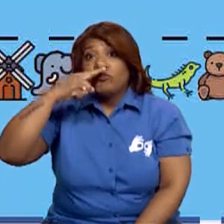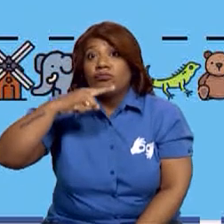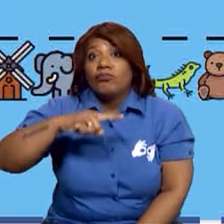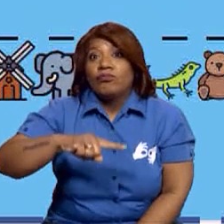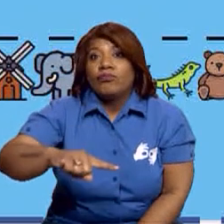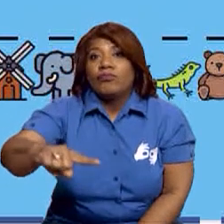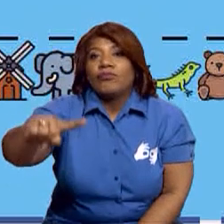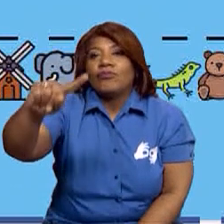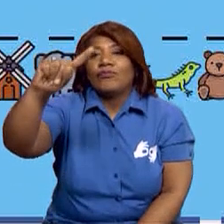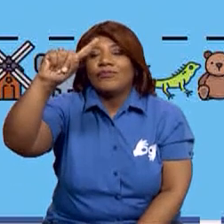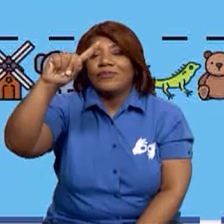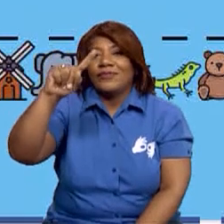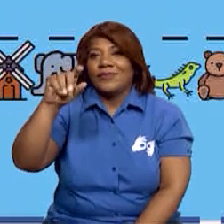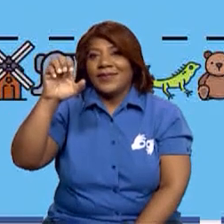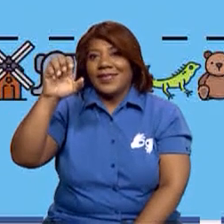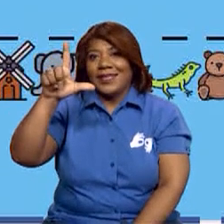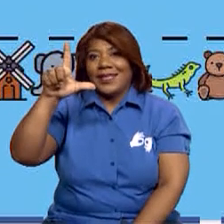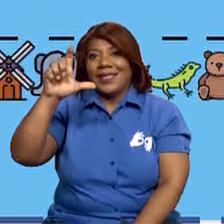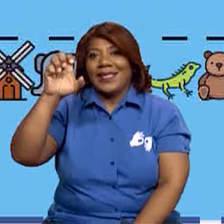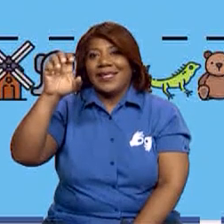ese es un elefante.